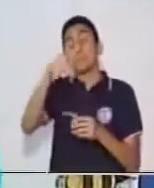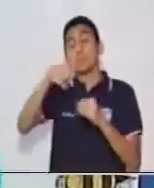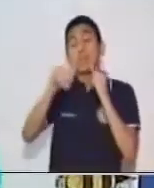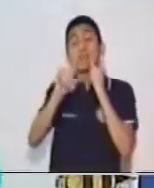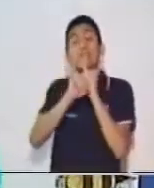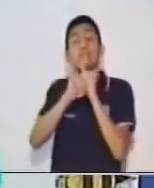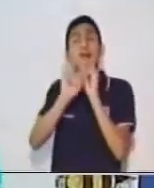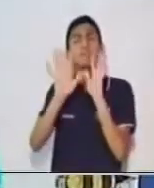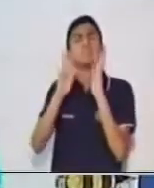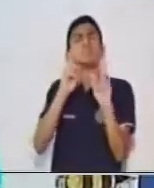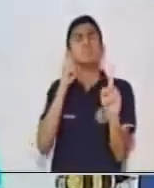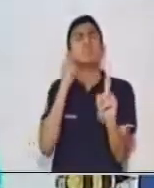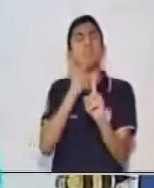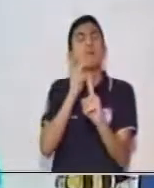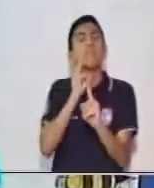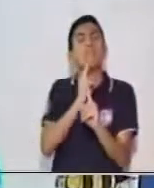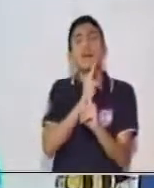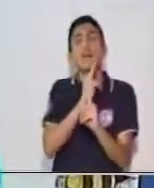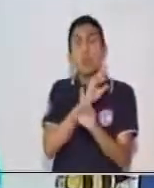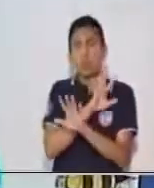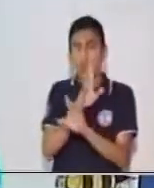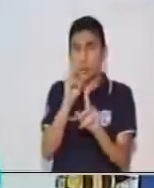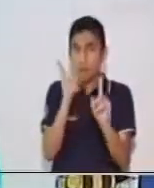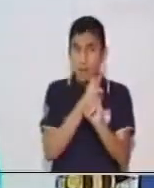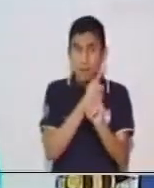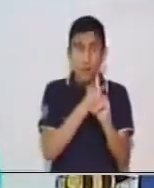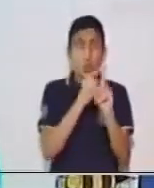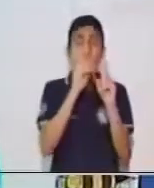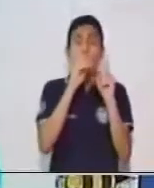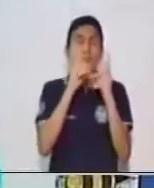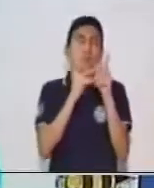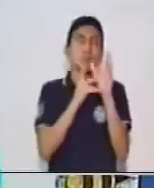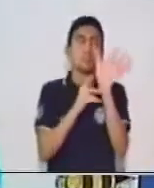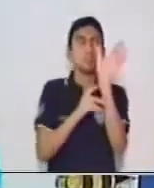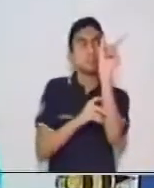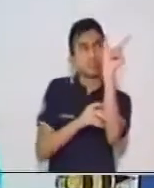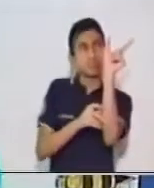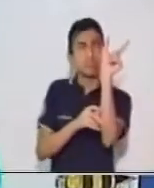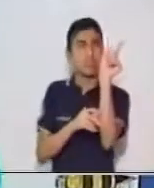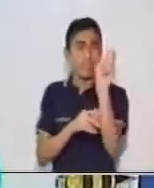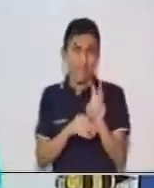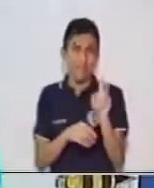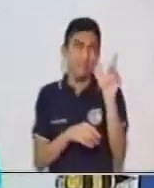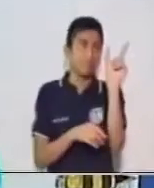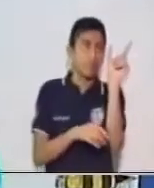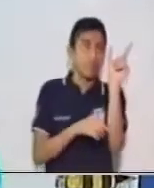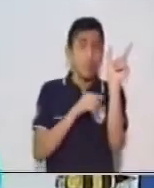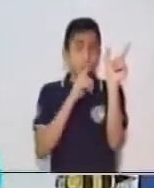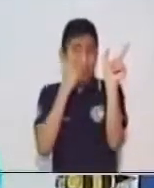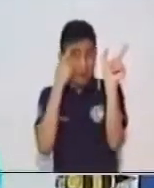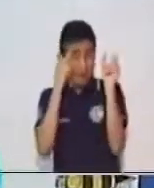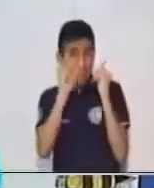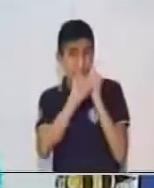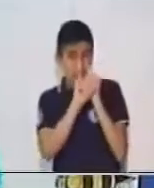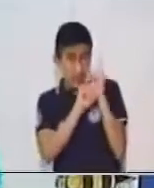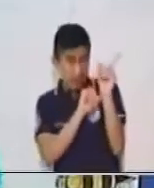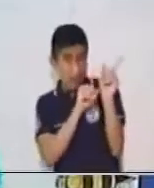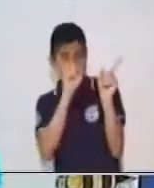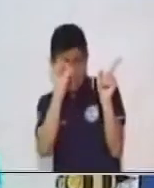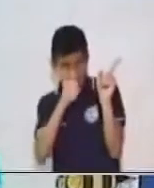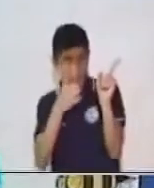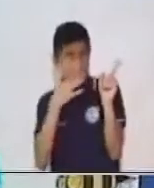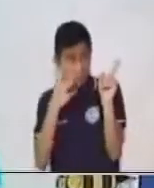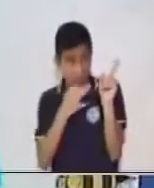principalmente el verbo en nuestra primera construcción o proposición para identificar si realmente